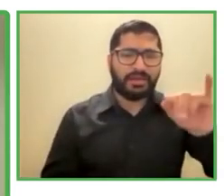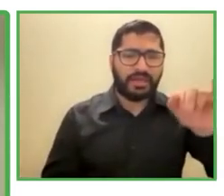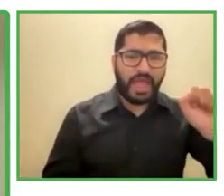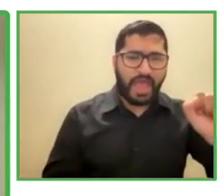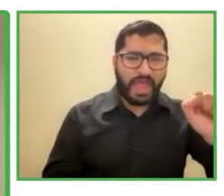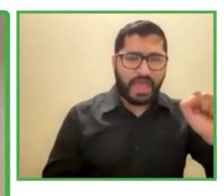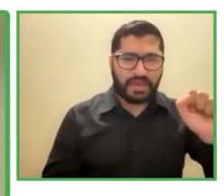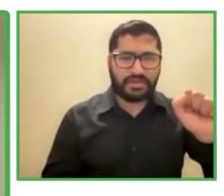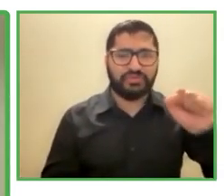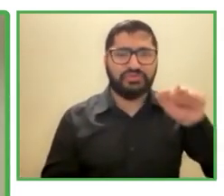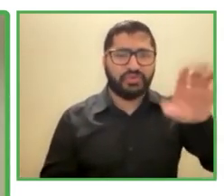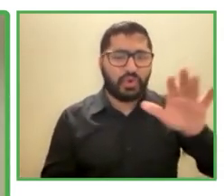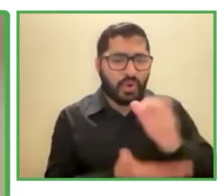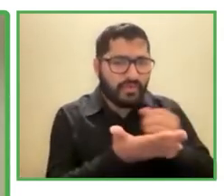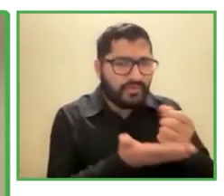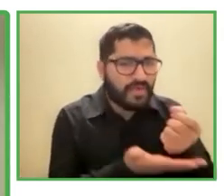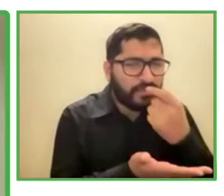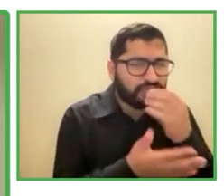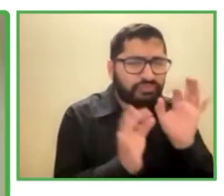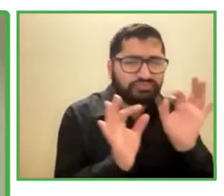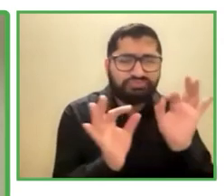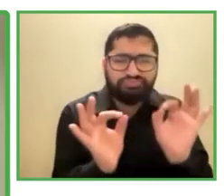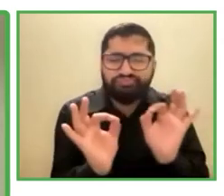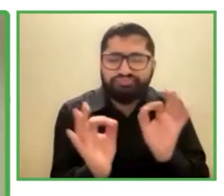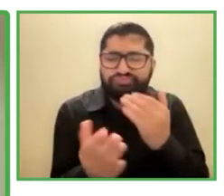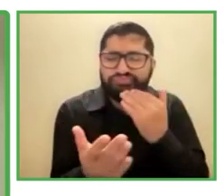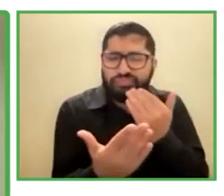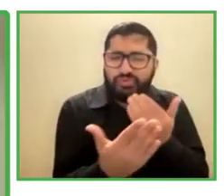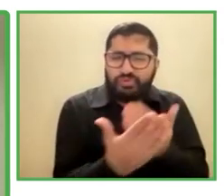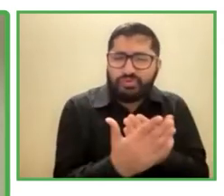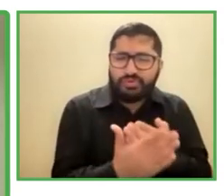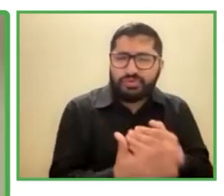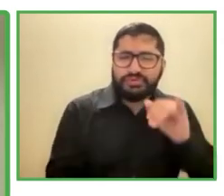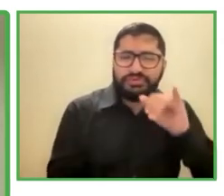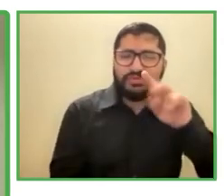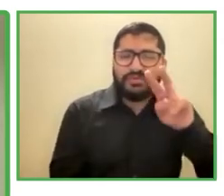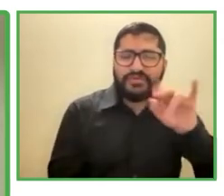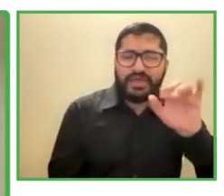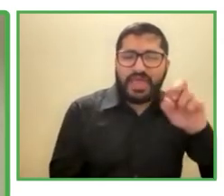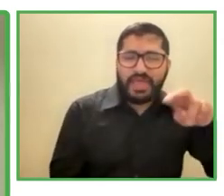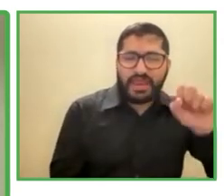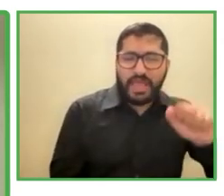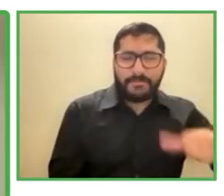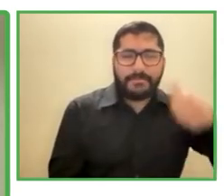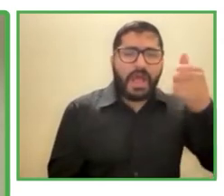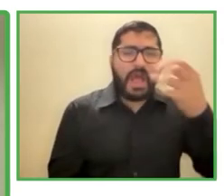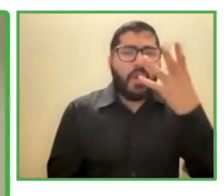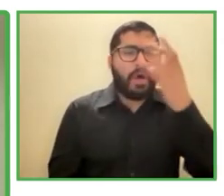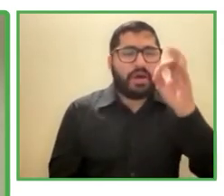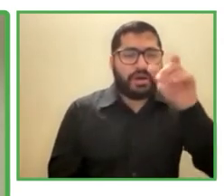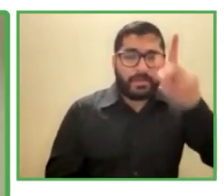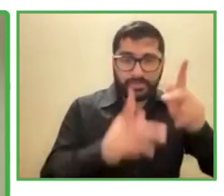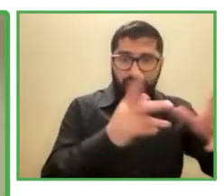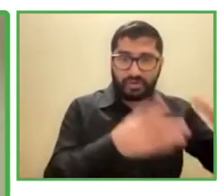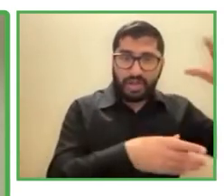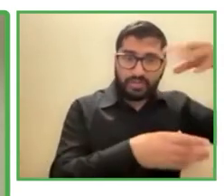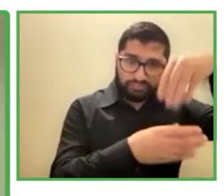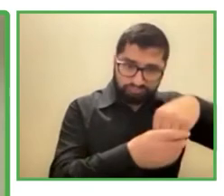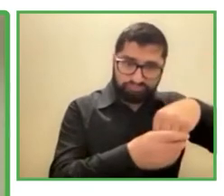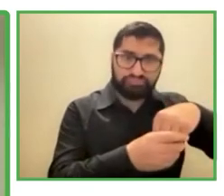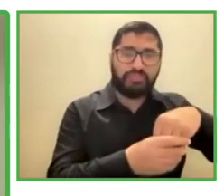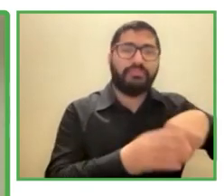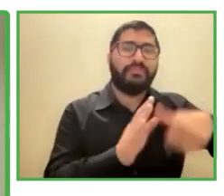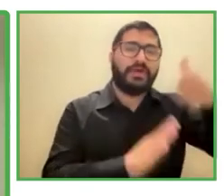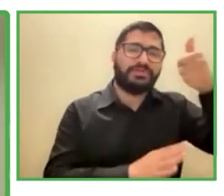Viena Austria con más de 40 empleados y más de 100 años de antigüedad debemos señalar también